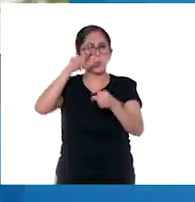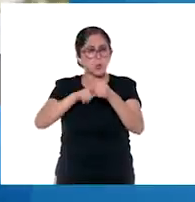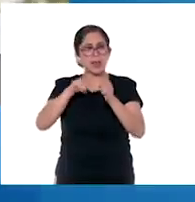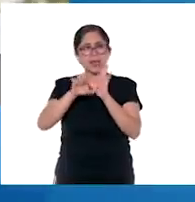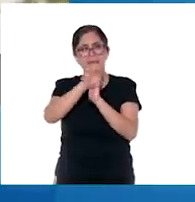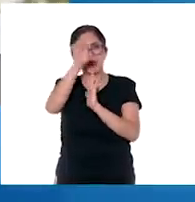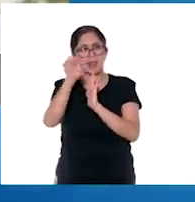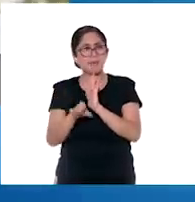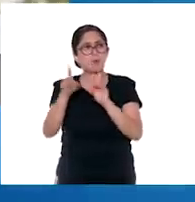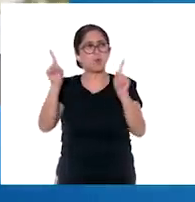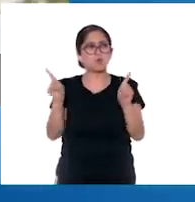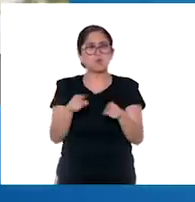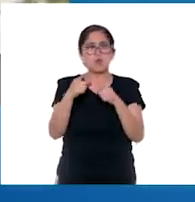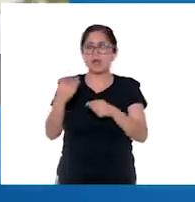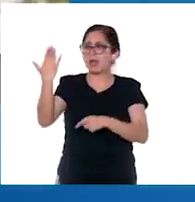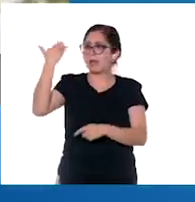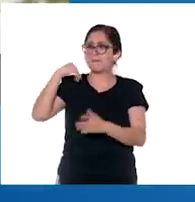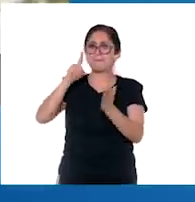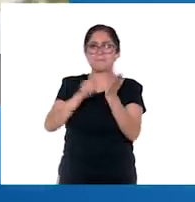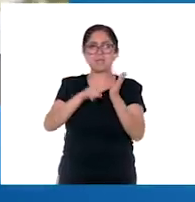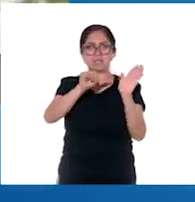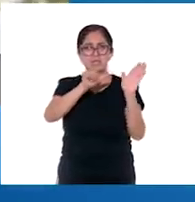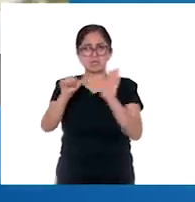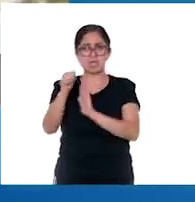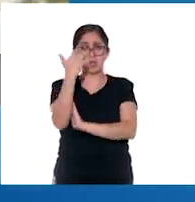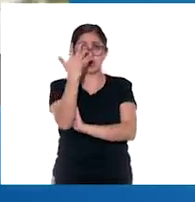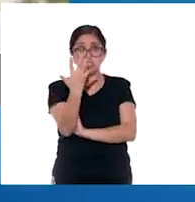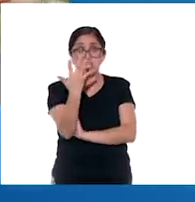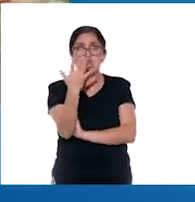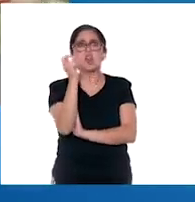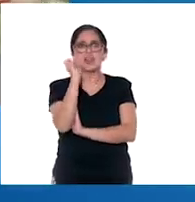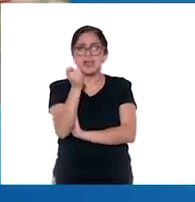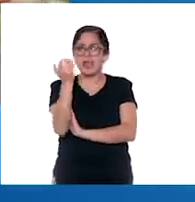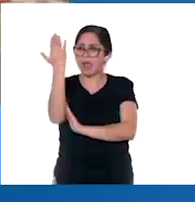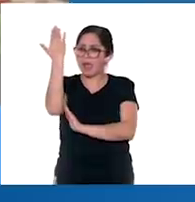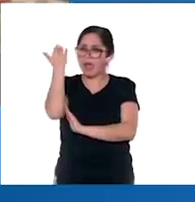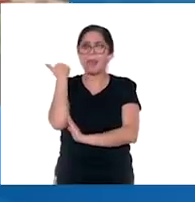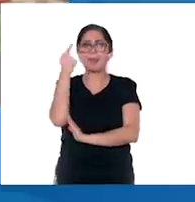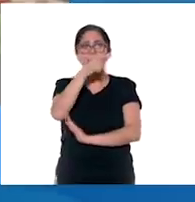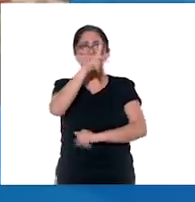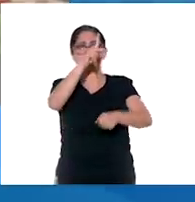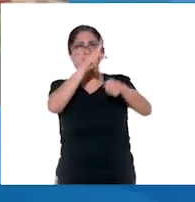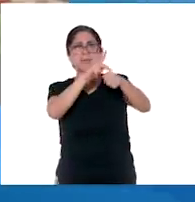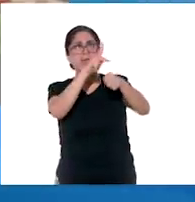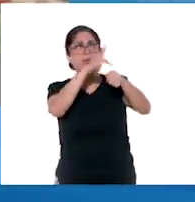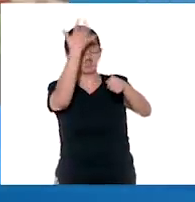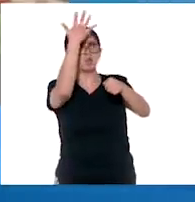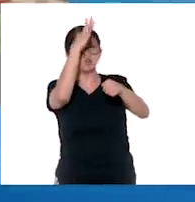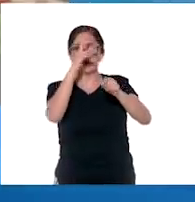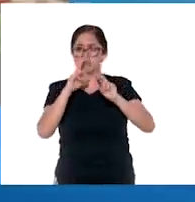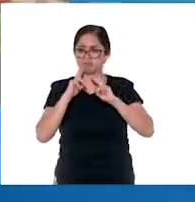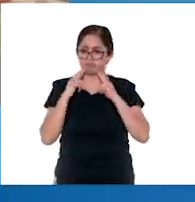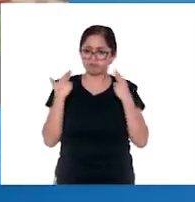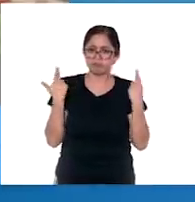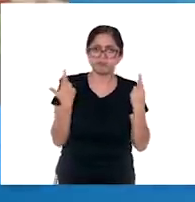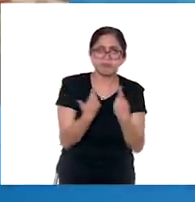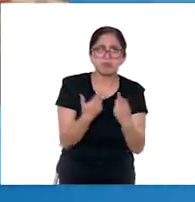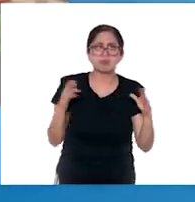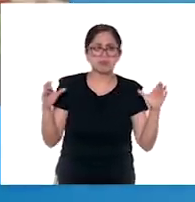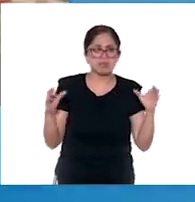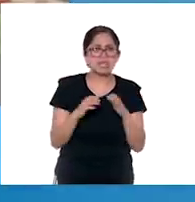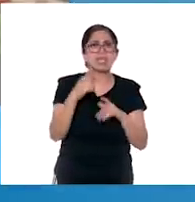en 1605 hay noticias de que se reunían al lado de la Piedra del Sol y negros e